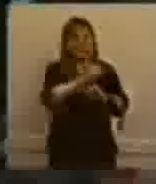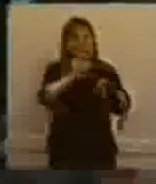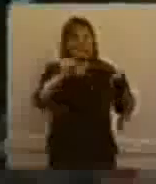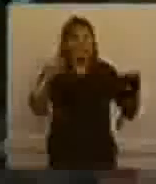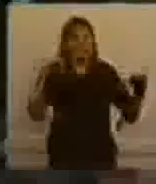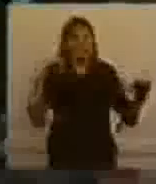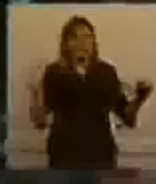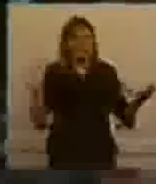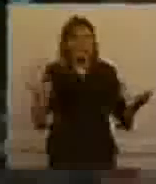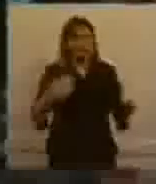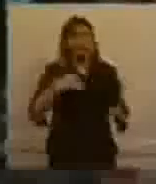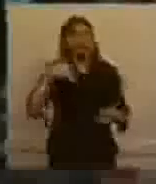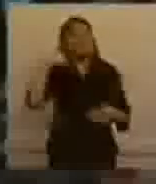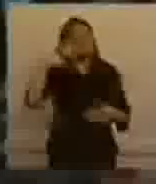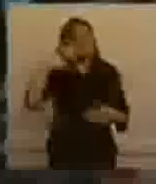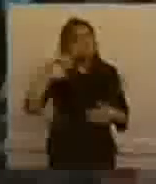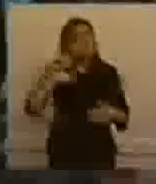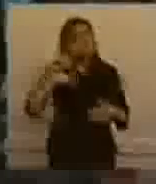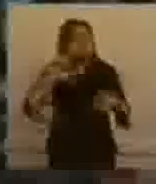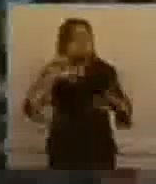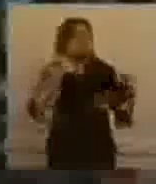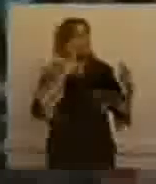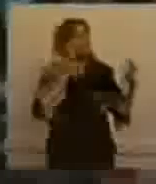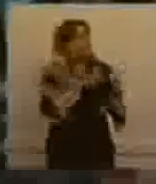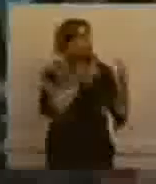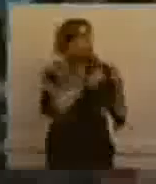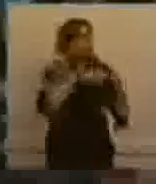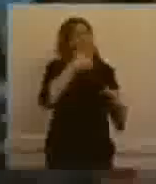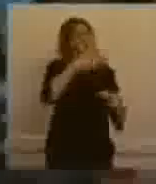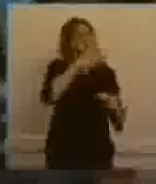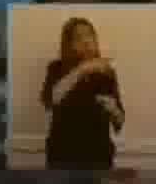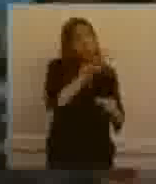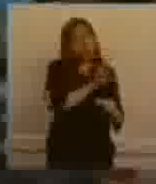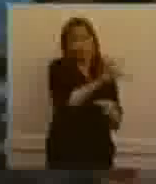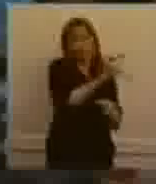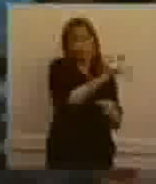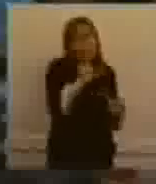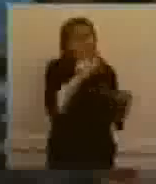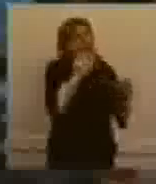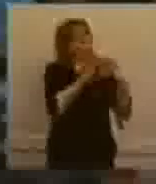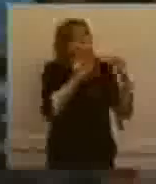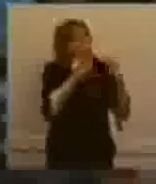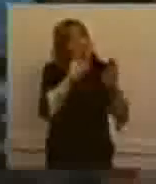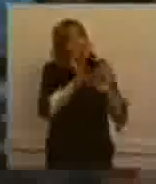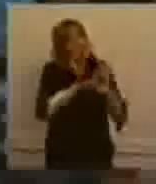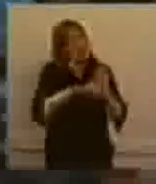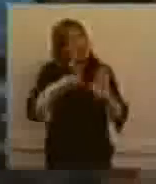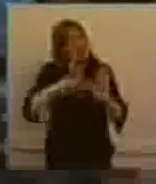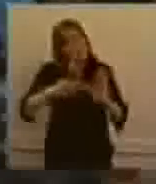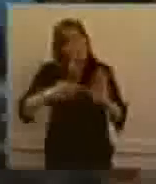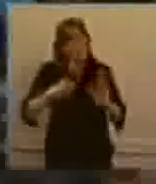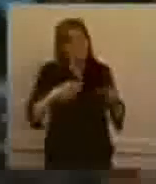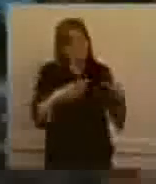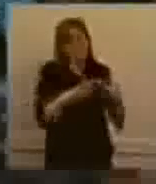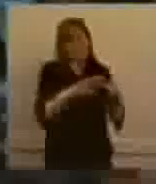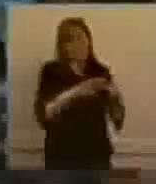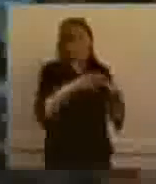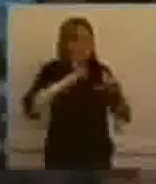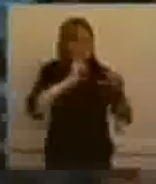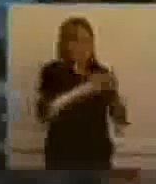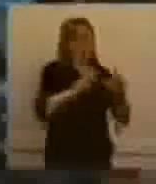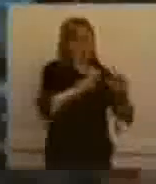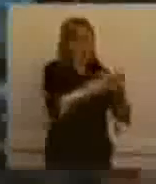vamos a tener reunión con las autoridades de la provincia para seguir hablando de todos los temas, y bueno, y sepan